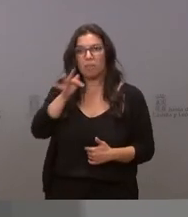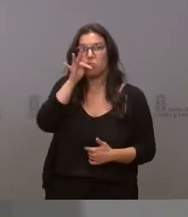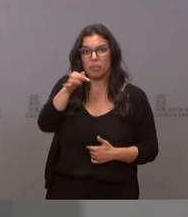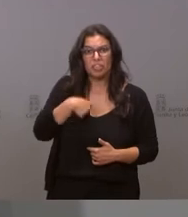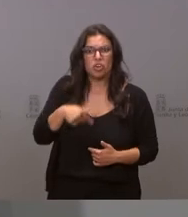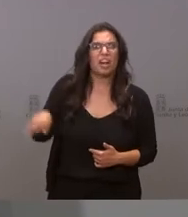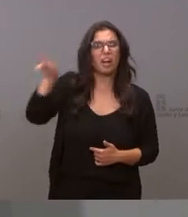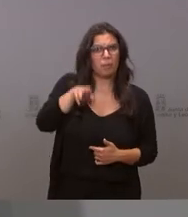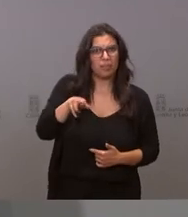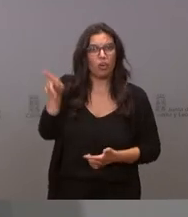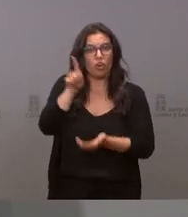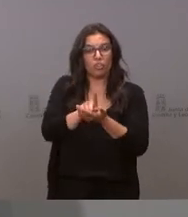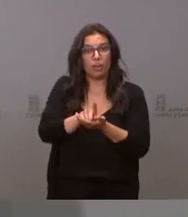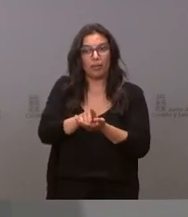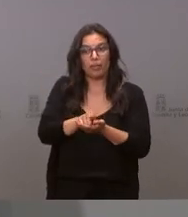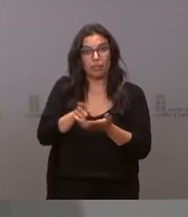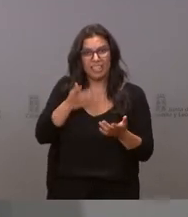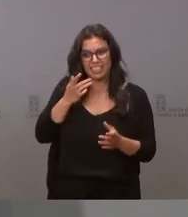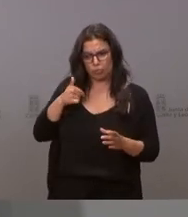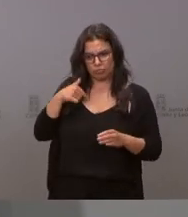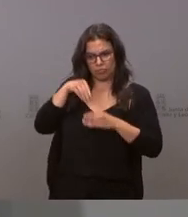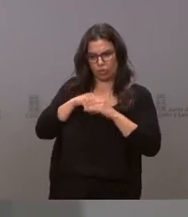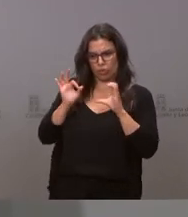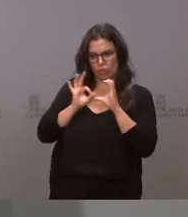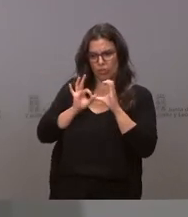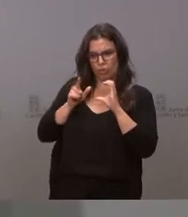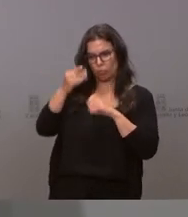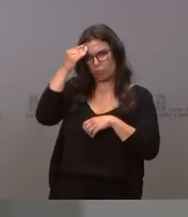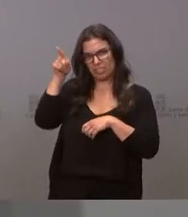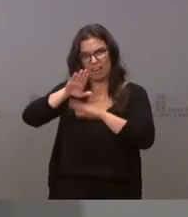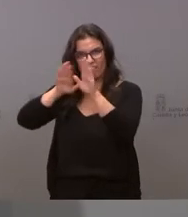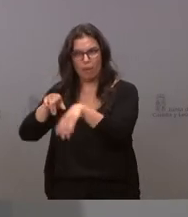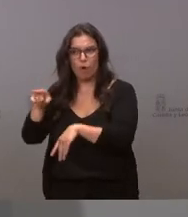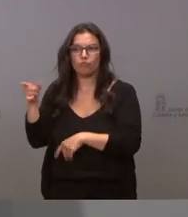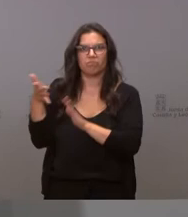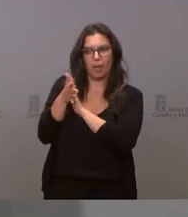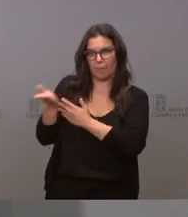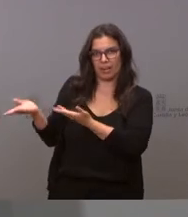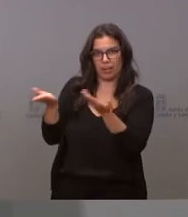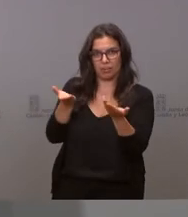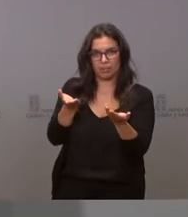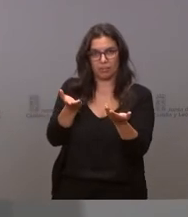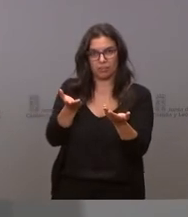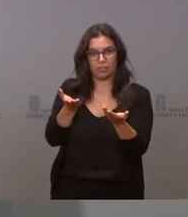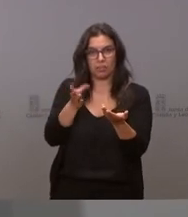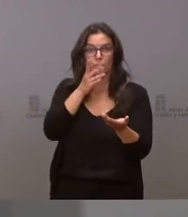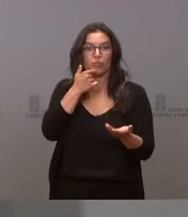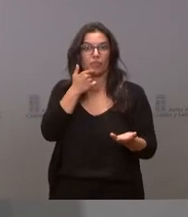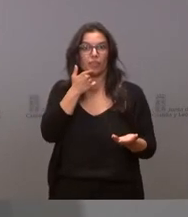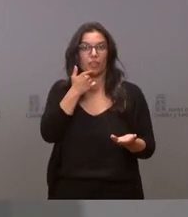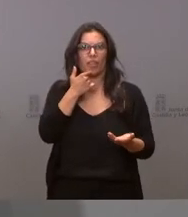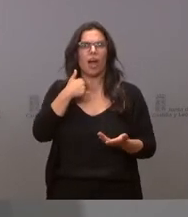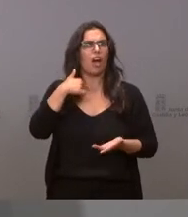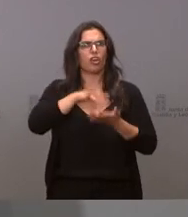a hacerlo esos son quienes tienen que dar explicaciones quienes tienen que dar explicaciones son quienes se presentaron a las elecciones diciendo que tal cosa no